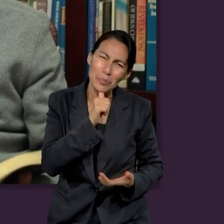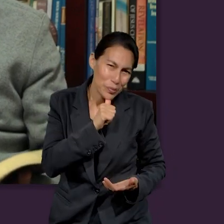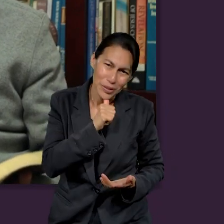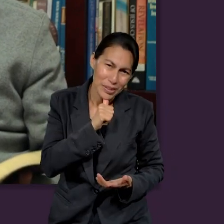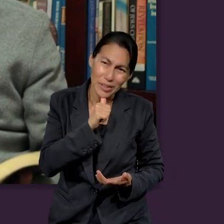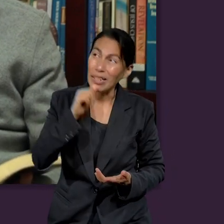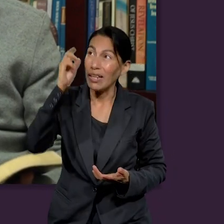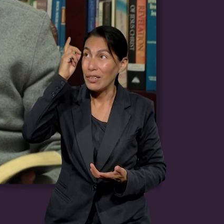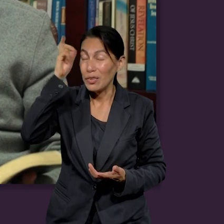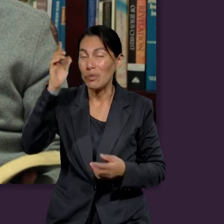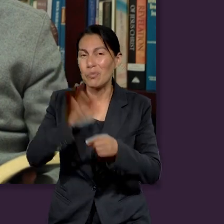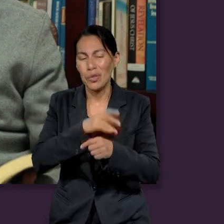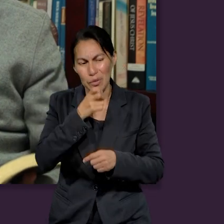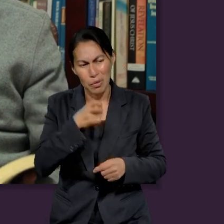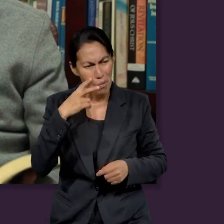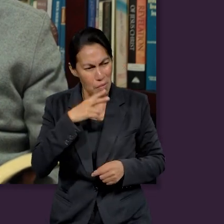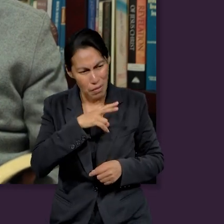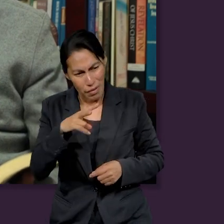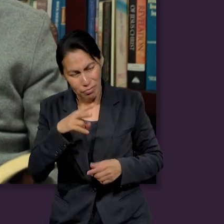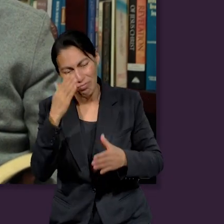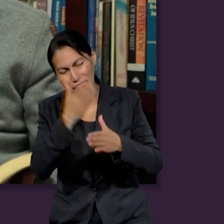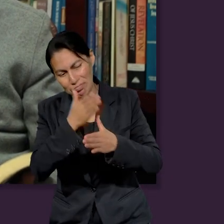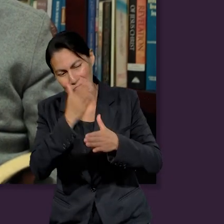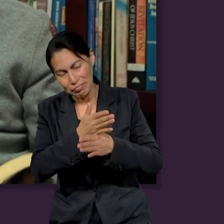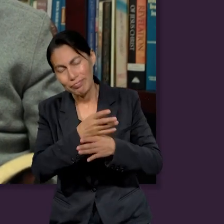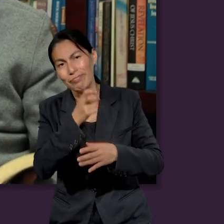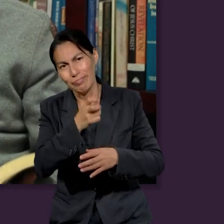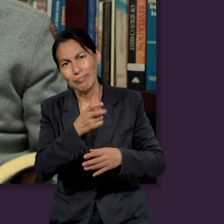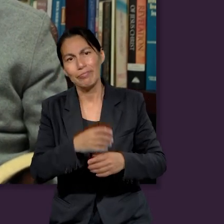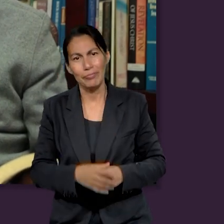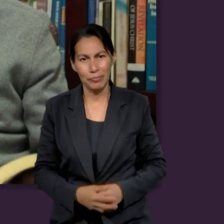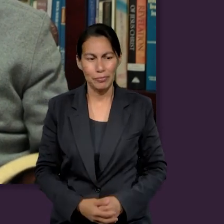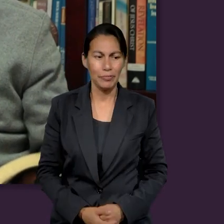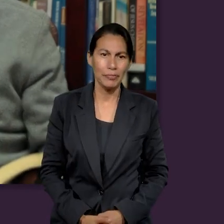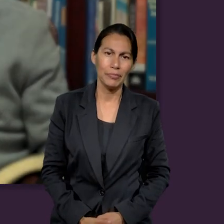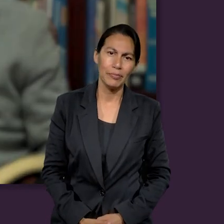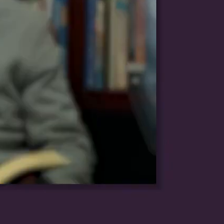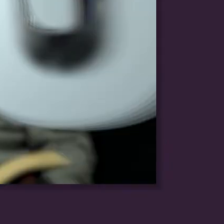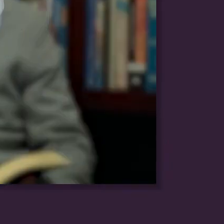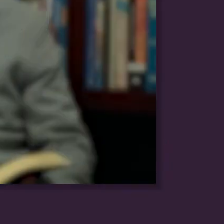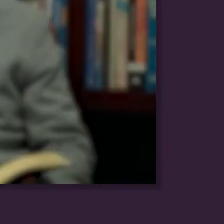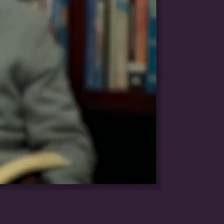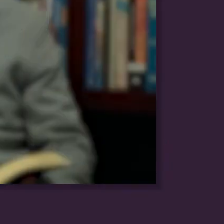a Dios es imposible. Y debido a ello fue que Dios finalmente los castigó.